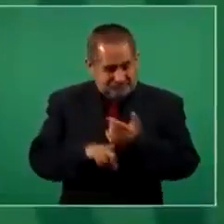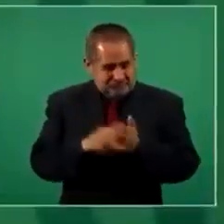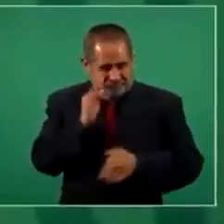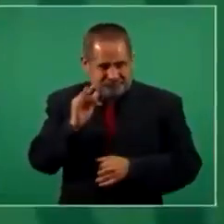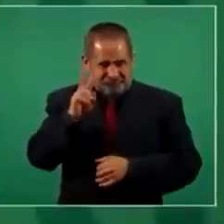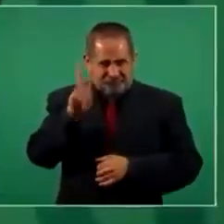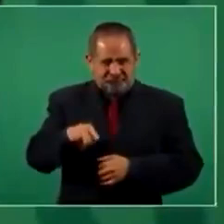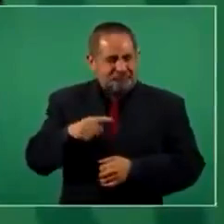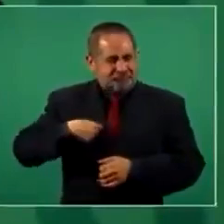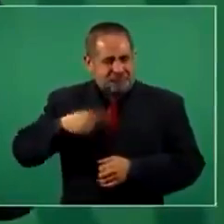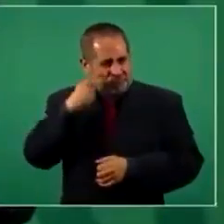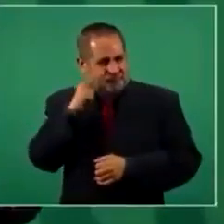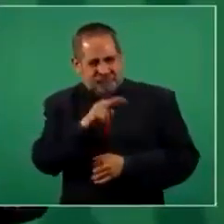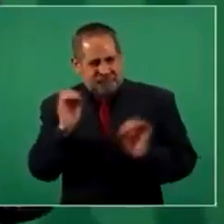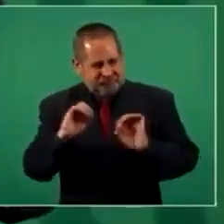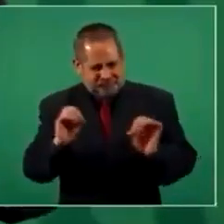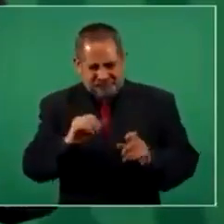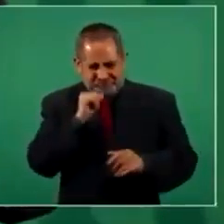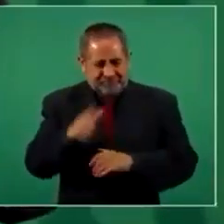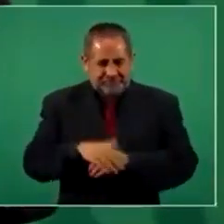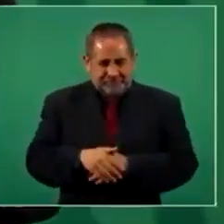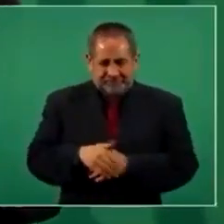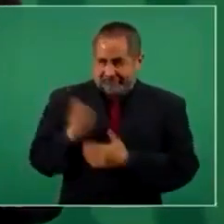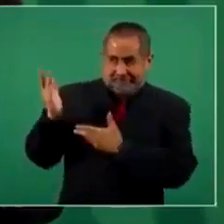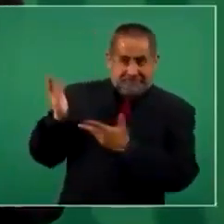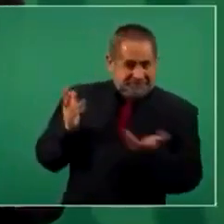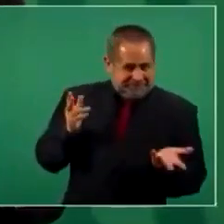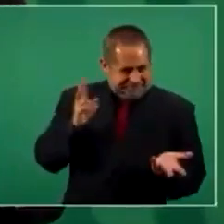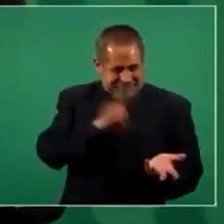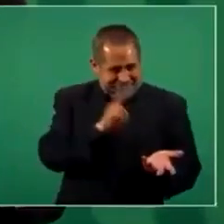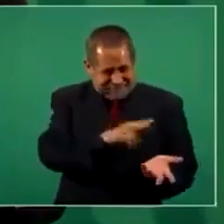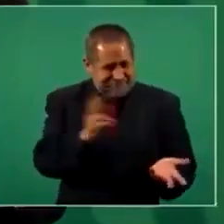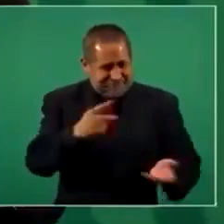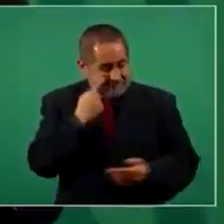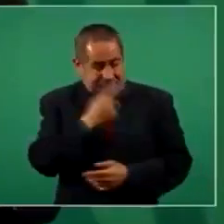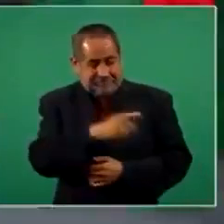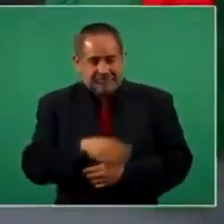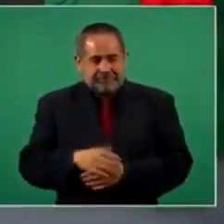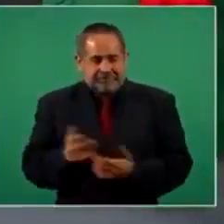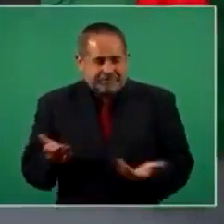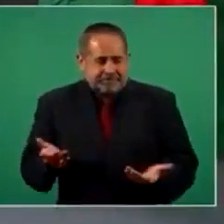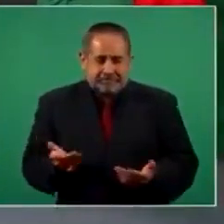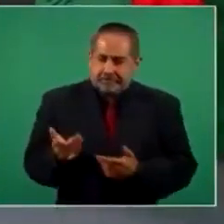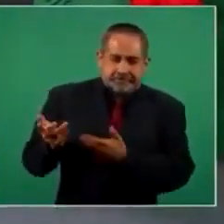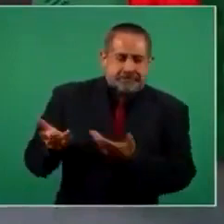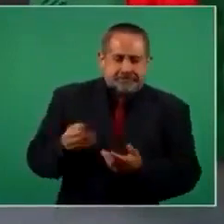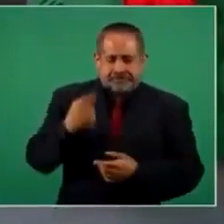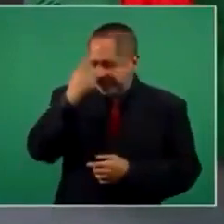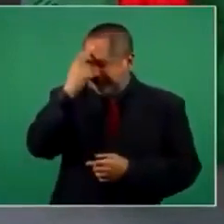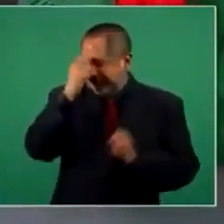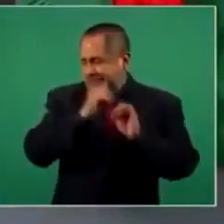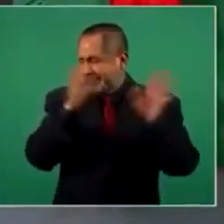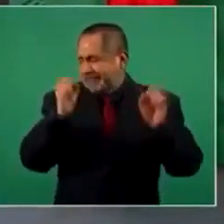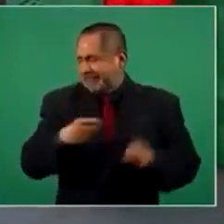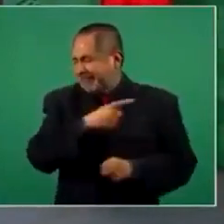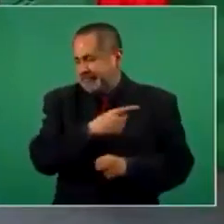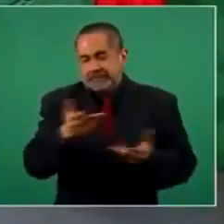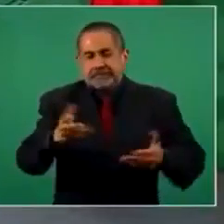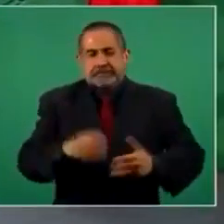la primera plana,